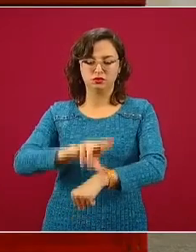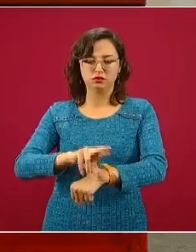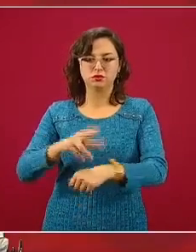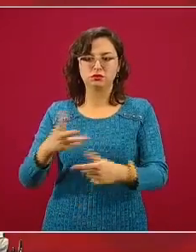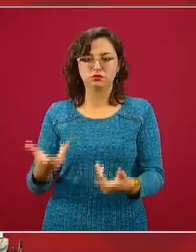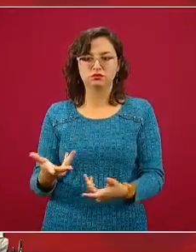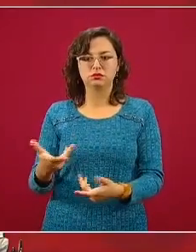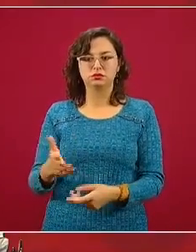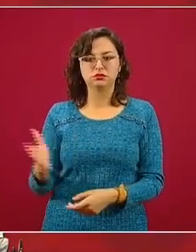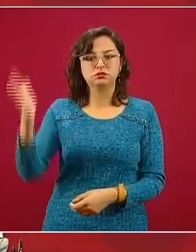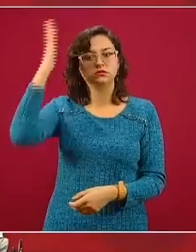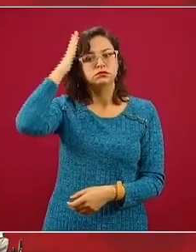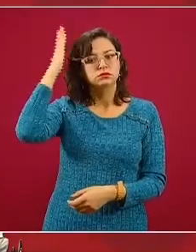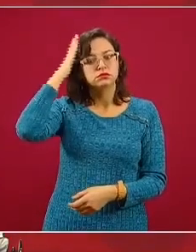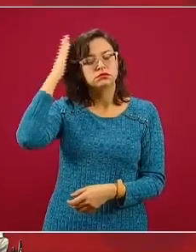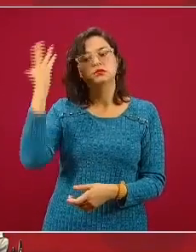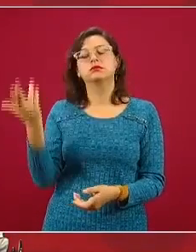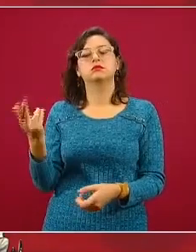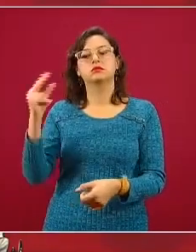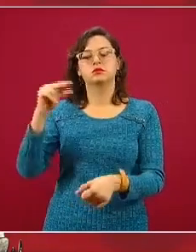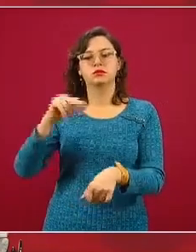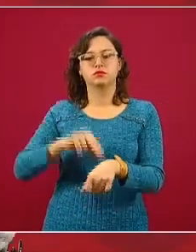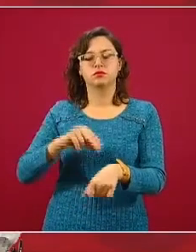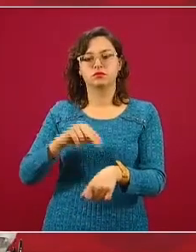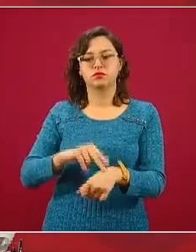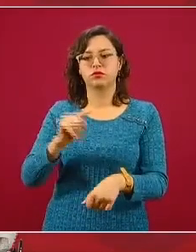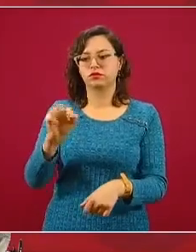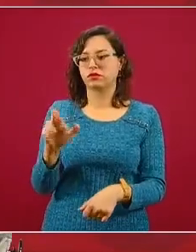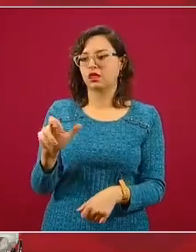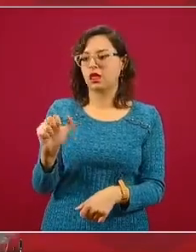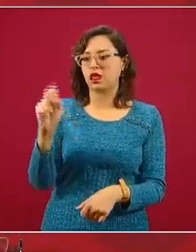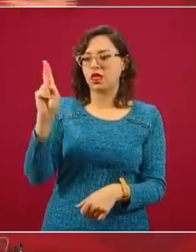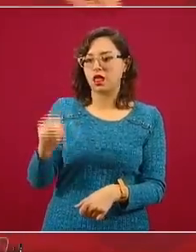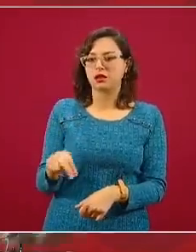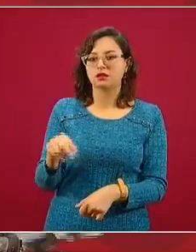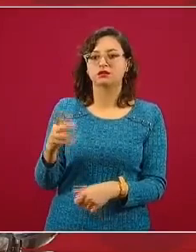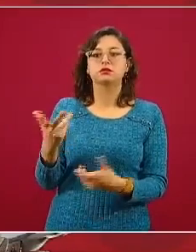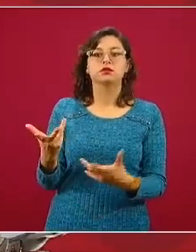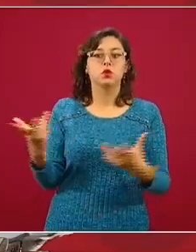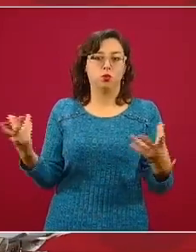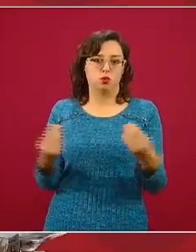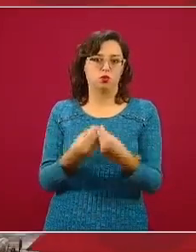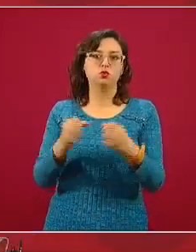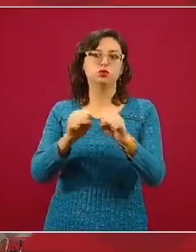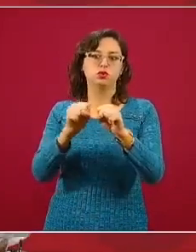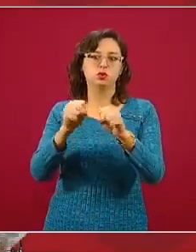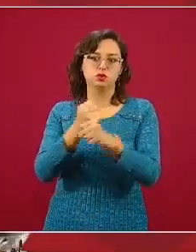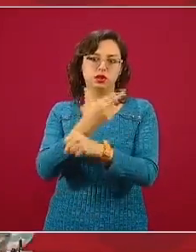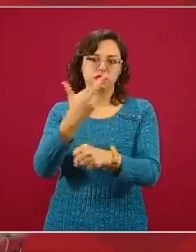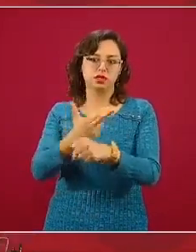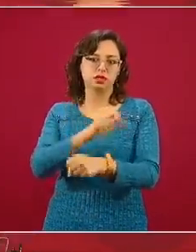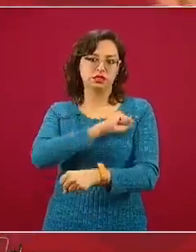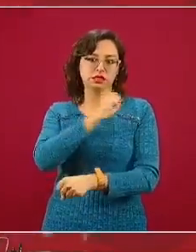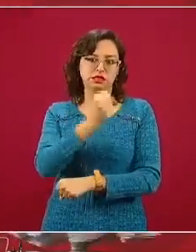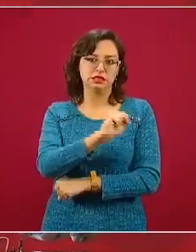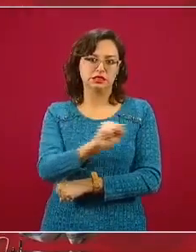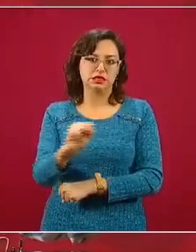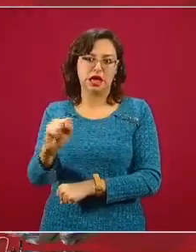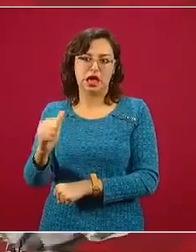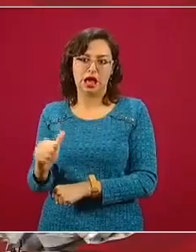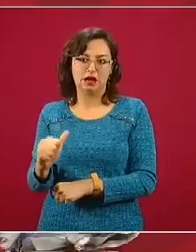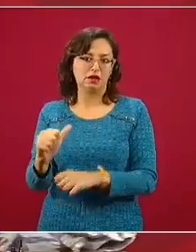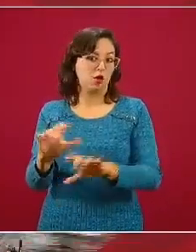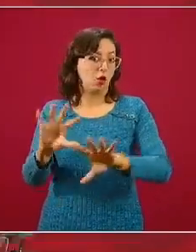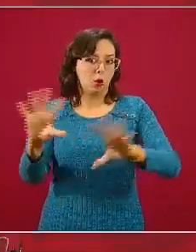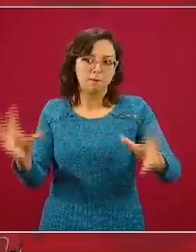nuestro muy querido doctor Gustavo Reyes Terán y a su vez todo esto es parte de la Secretaría de Salud y a su vez todo esto es parte del sector salud